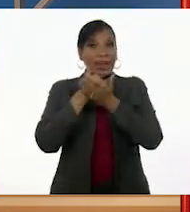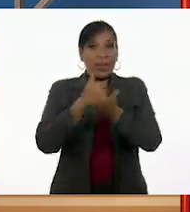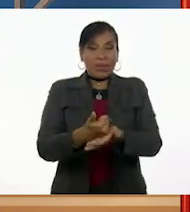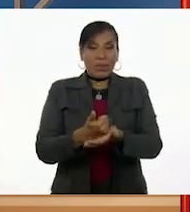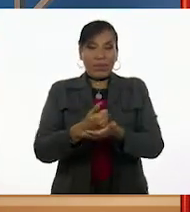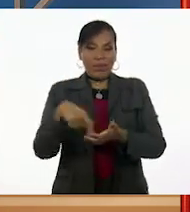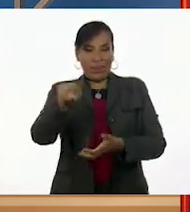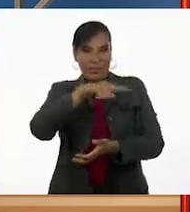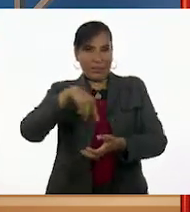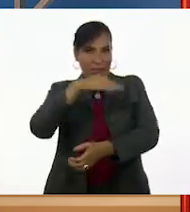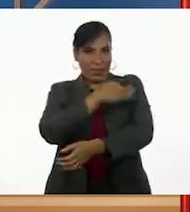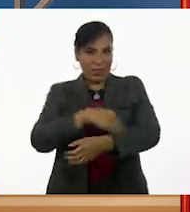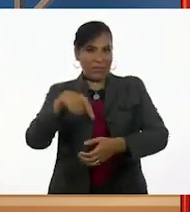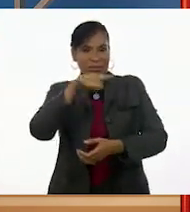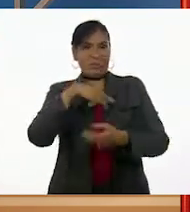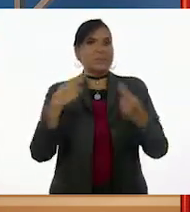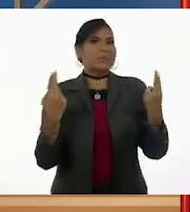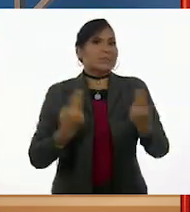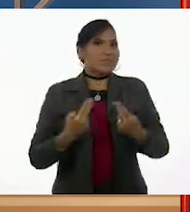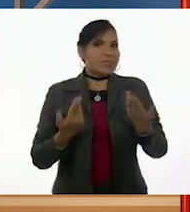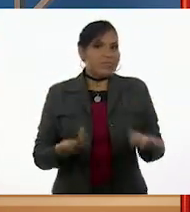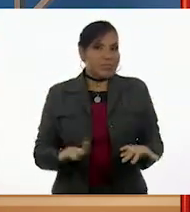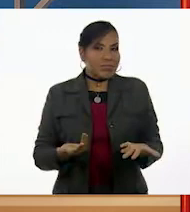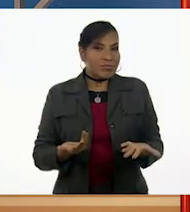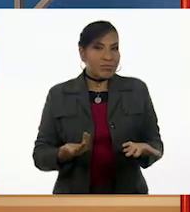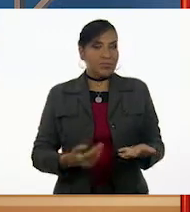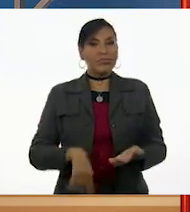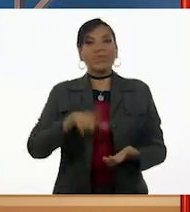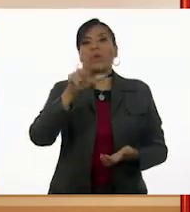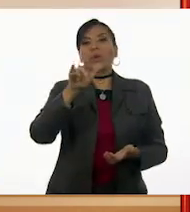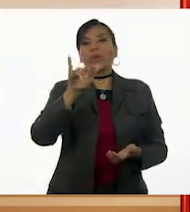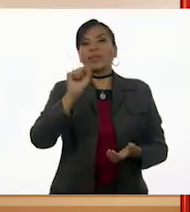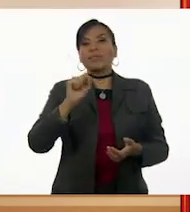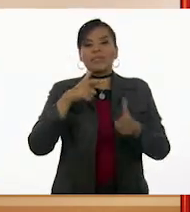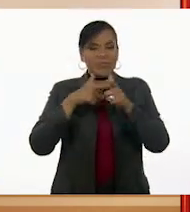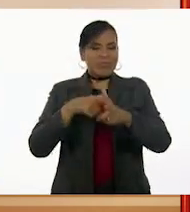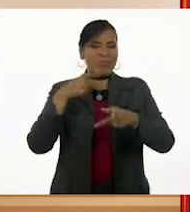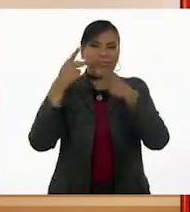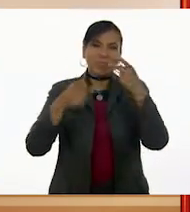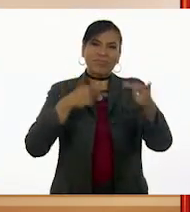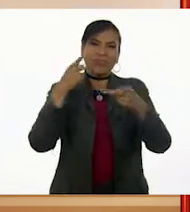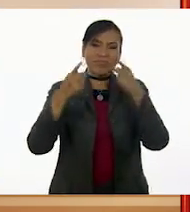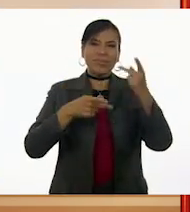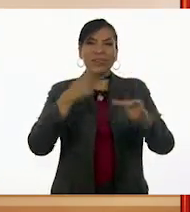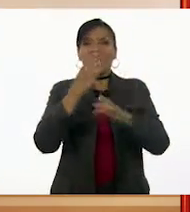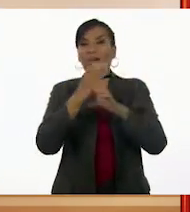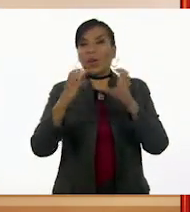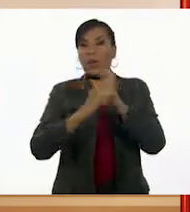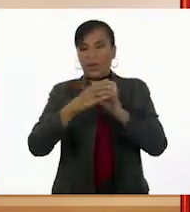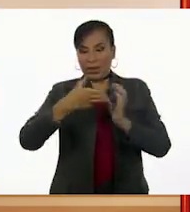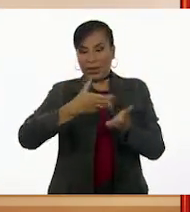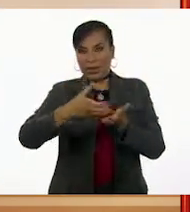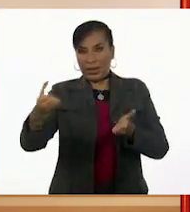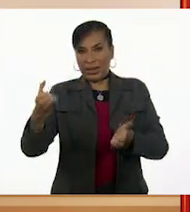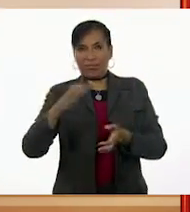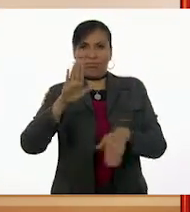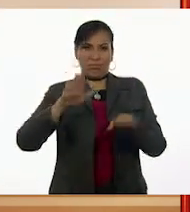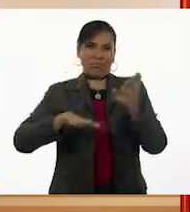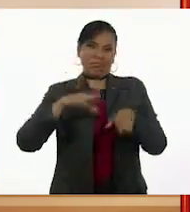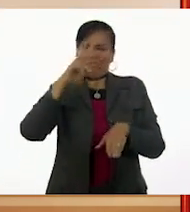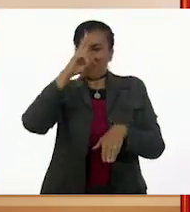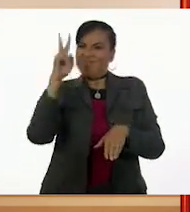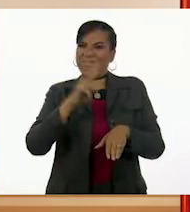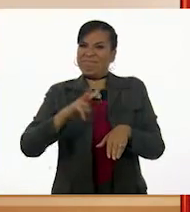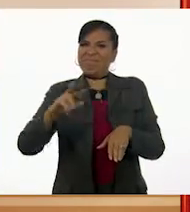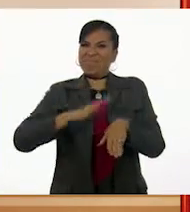a nuestras familias quienes nos necesitan. Luis siguió hablando, diciendo que las cosas en el campo cada vez estaban